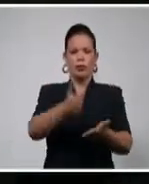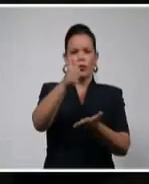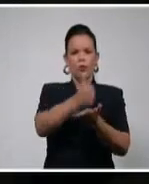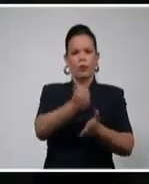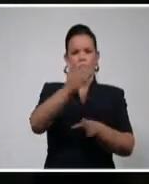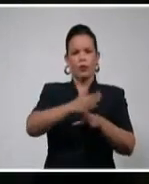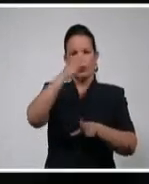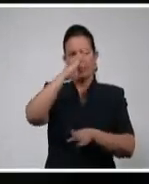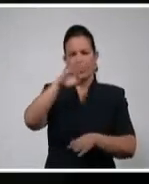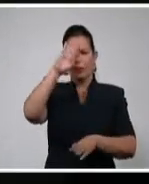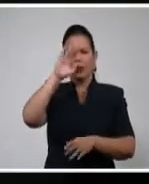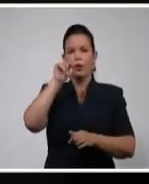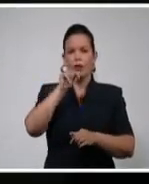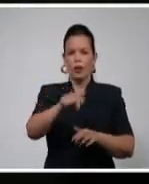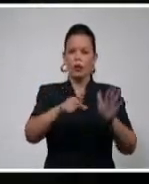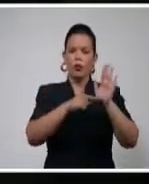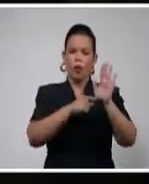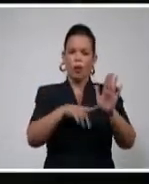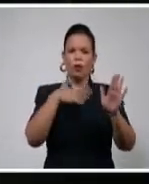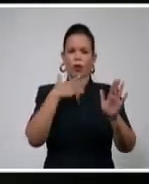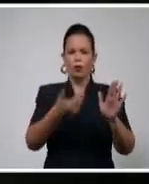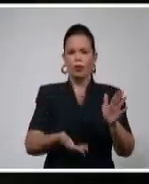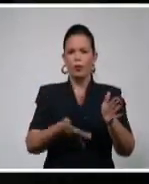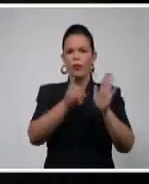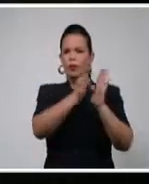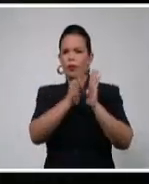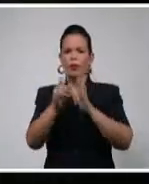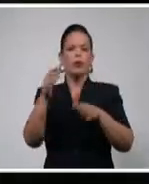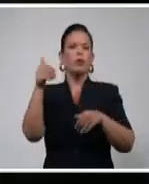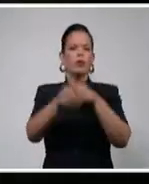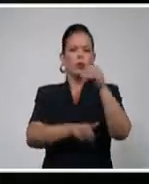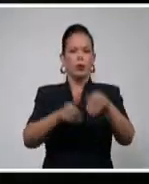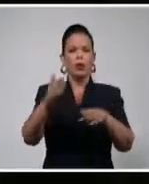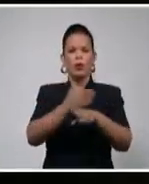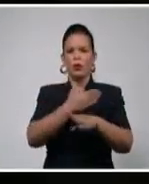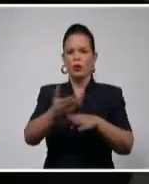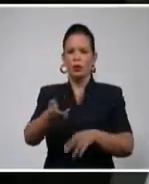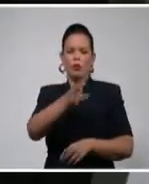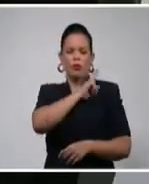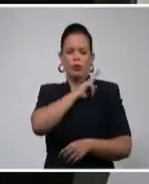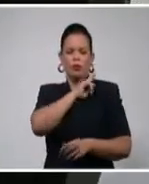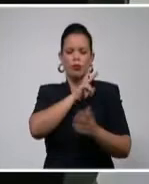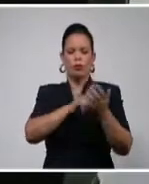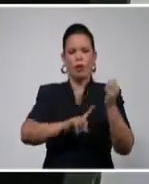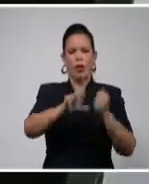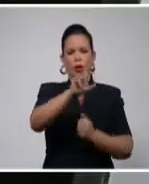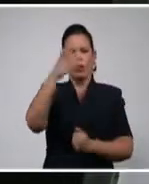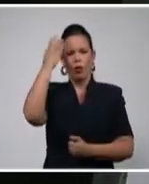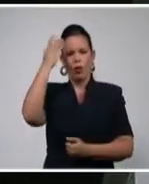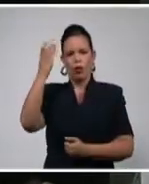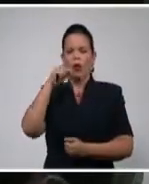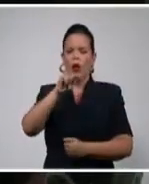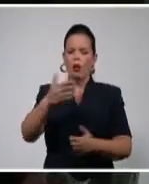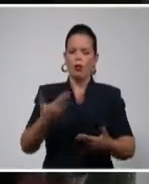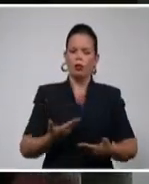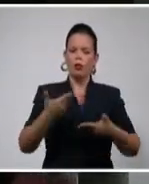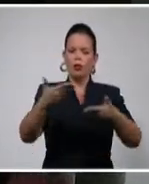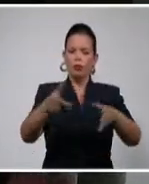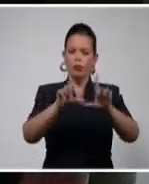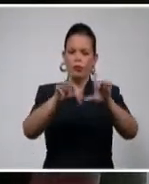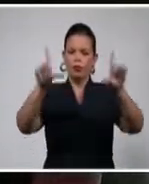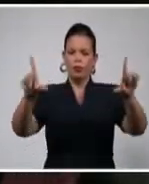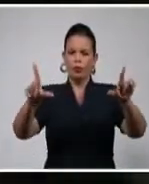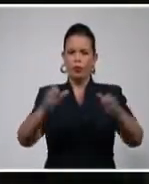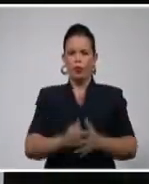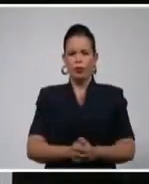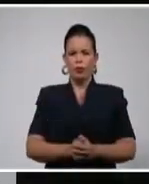fue transmitido vía streaming y en él las máximas autoridades del partido y el gobierno de ese territorio entregaron el galardón a Reinaldo Sedeño Pineda. En